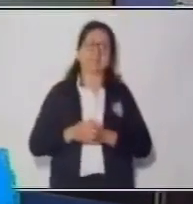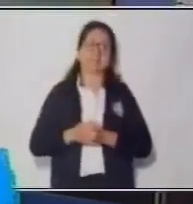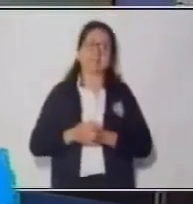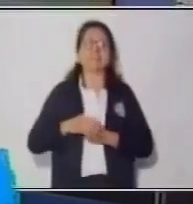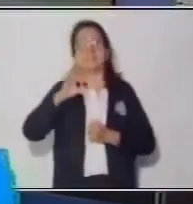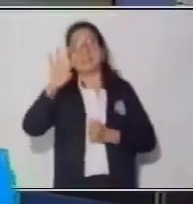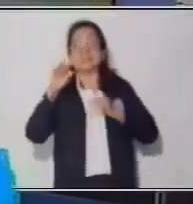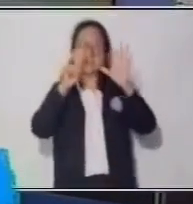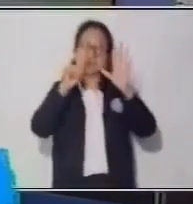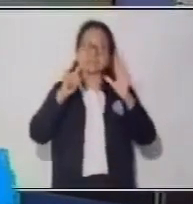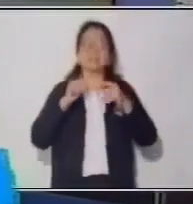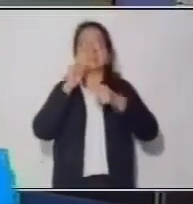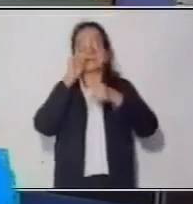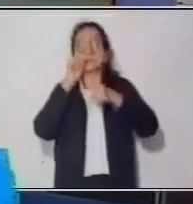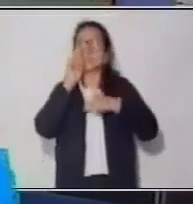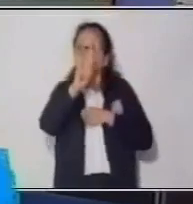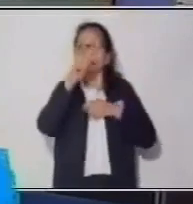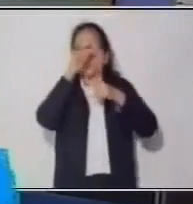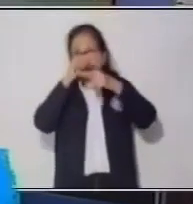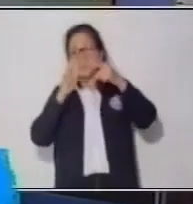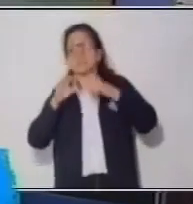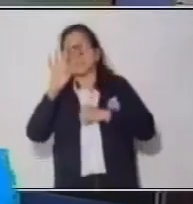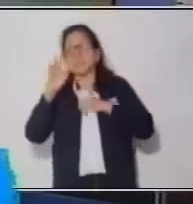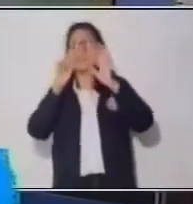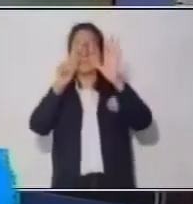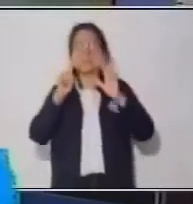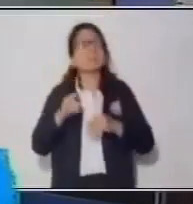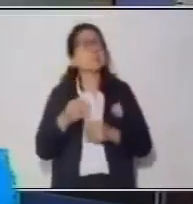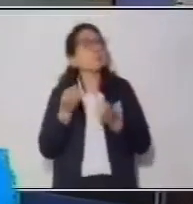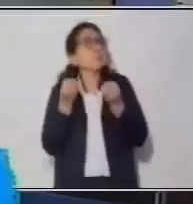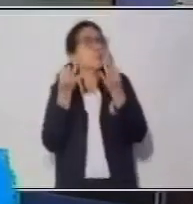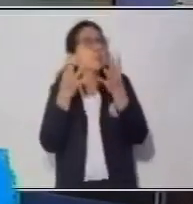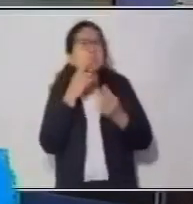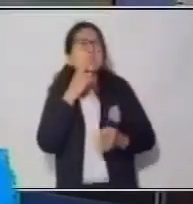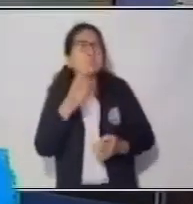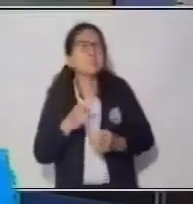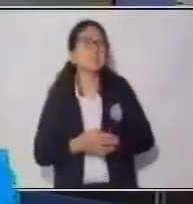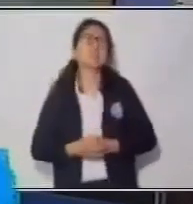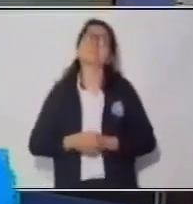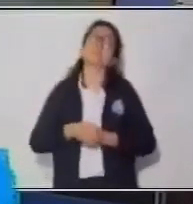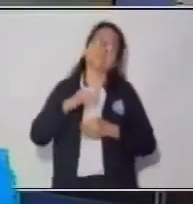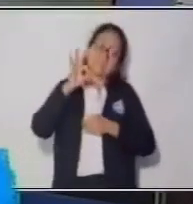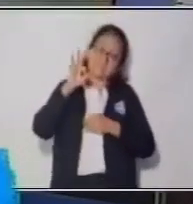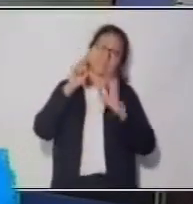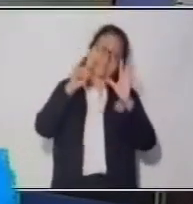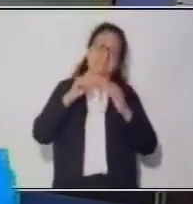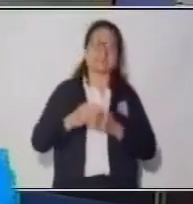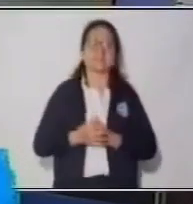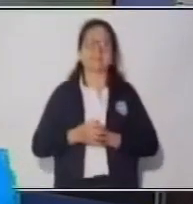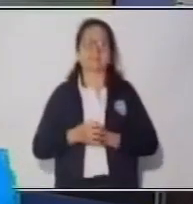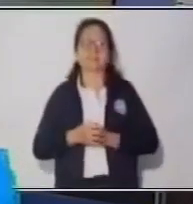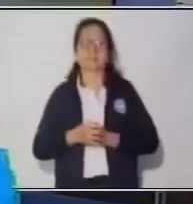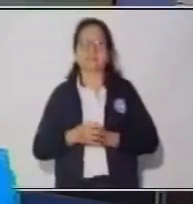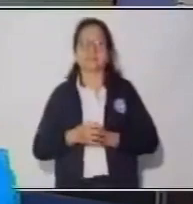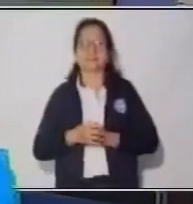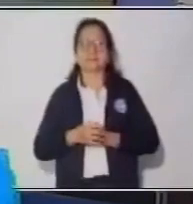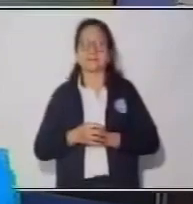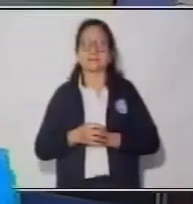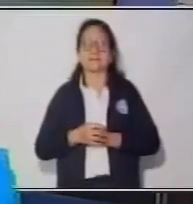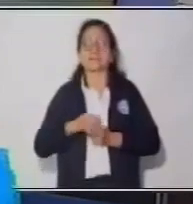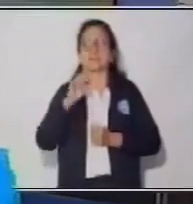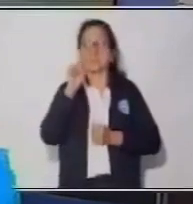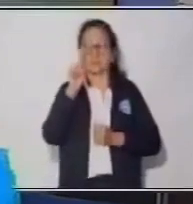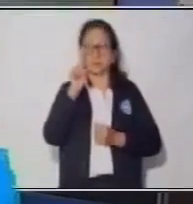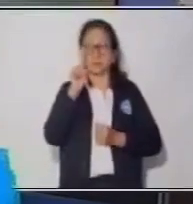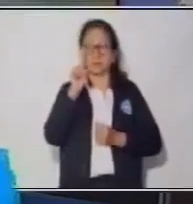36, 1 dividido entre 36, ¿cuánto nos da? Muy bien, 36. Entonces, 1